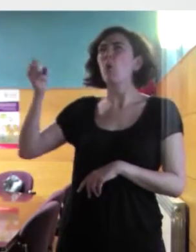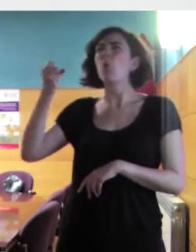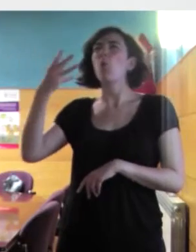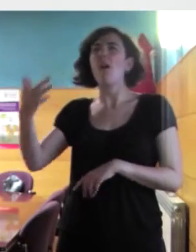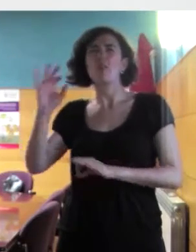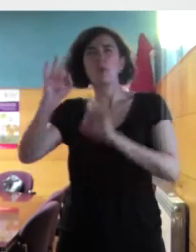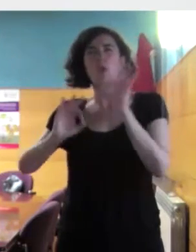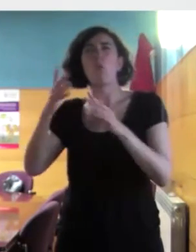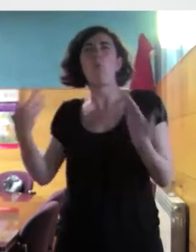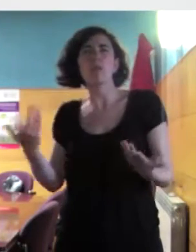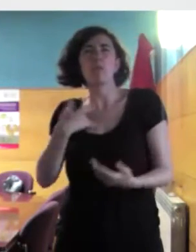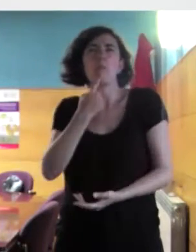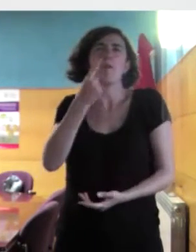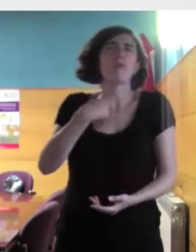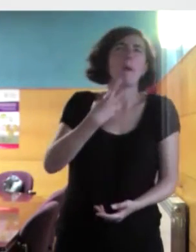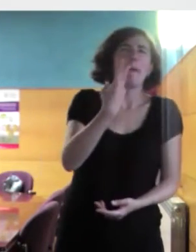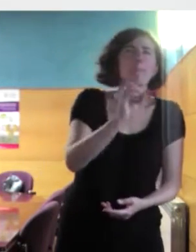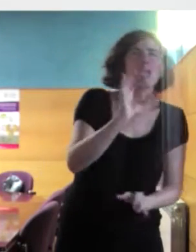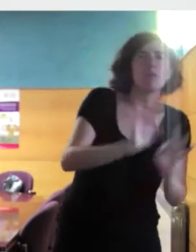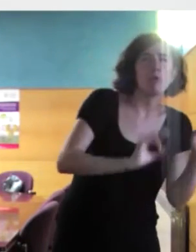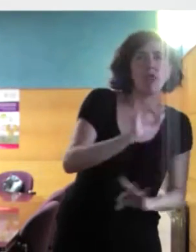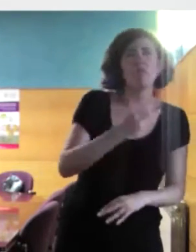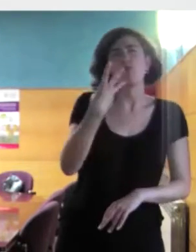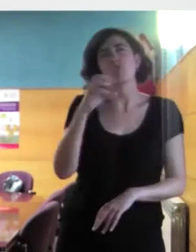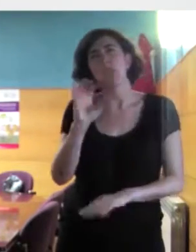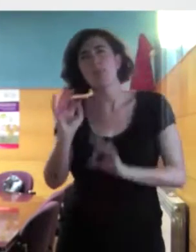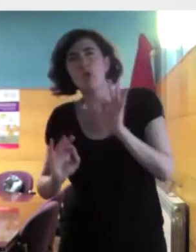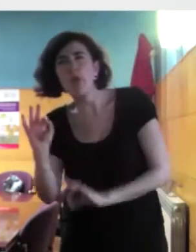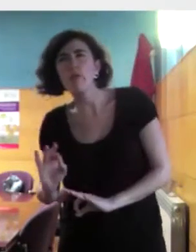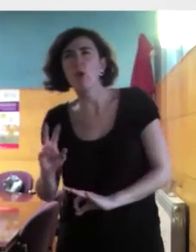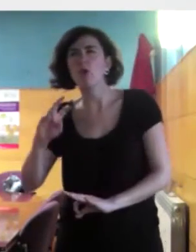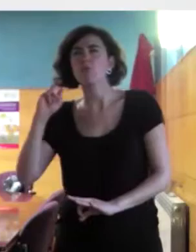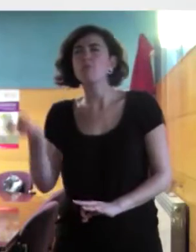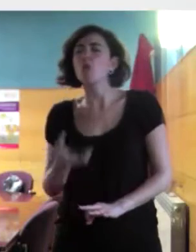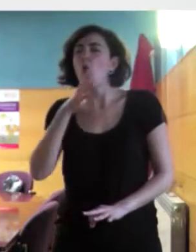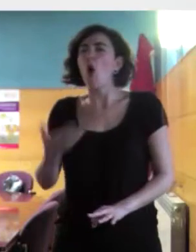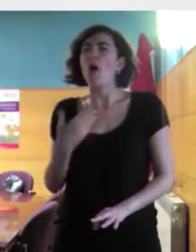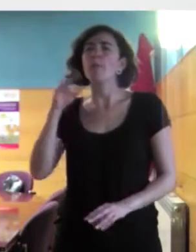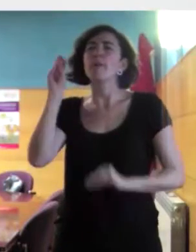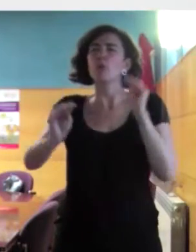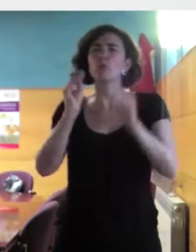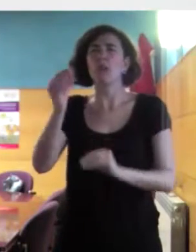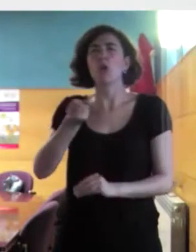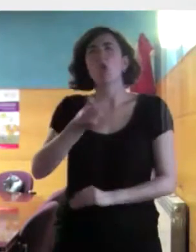% de la población, que el 30%. Yo si os preguntara ahora, pensad un número,